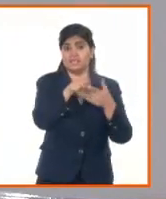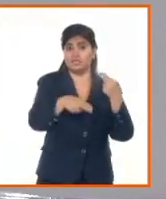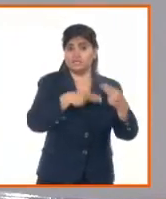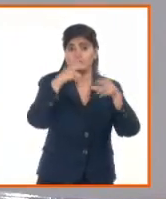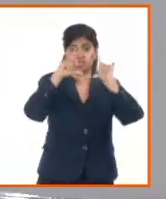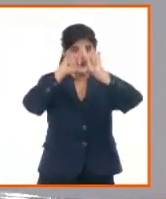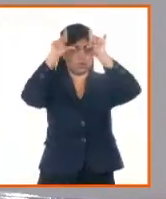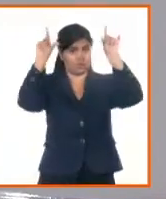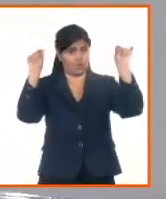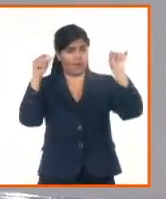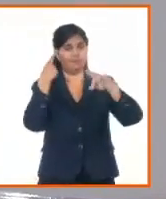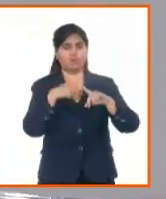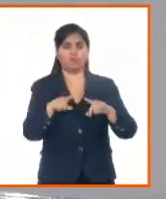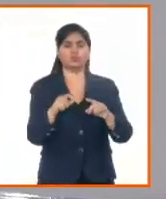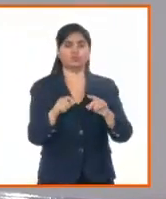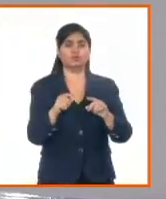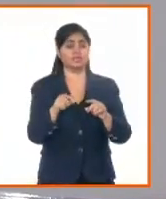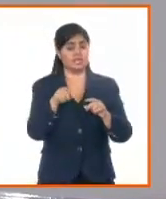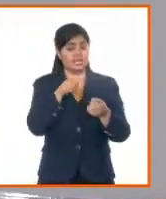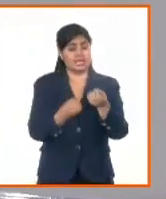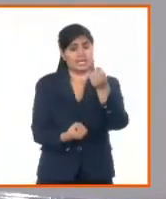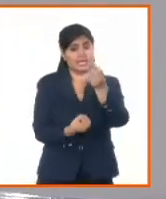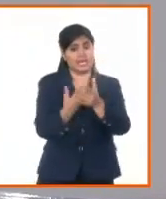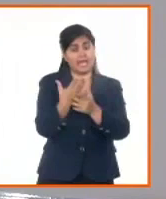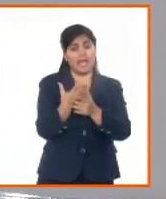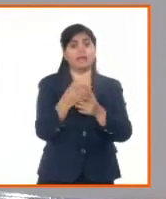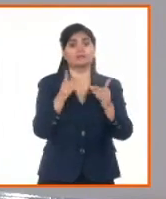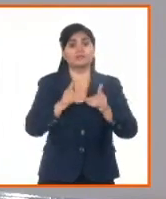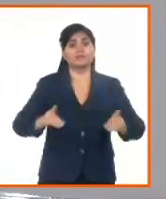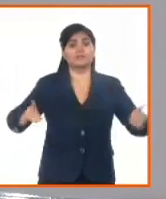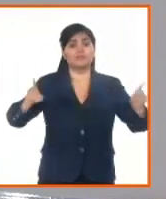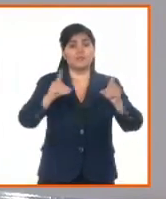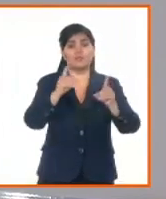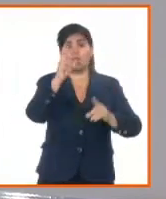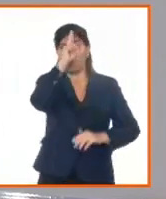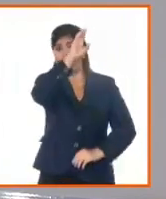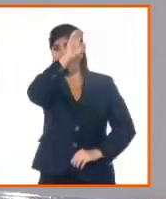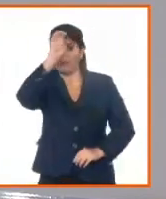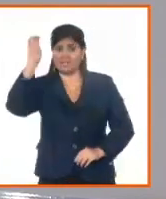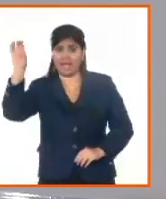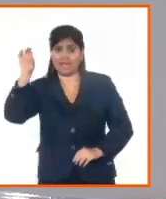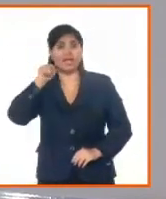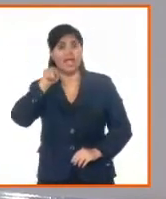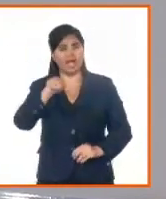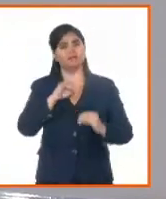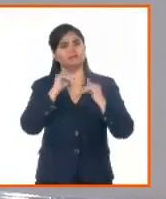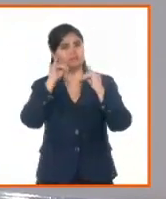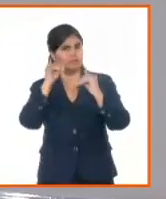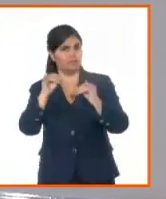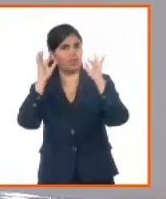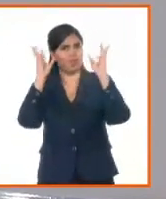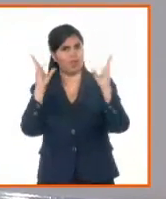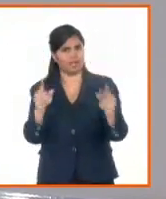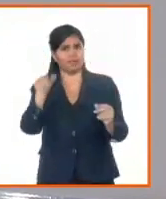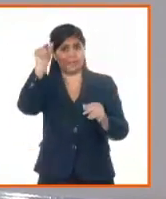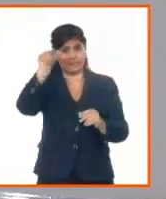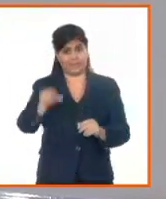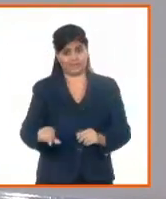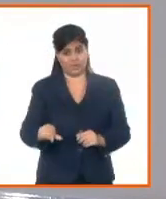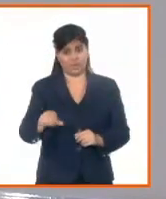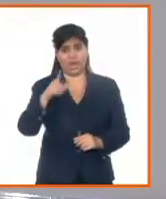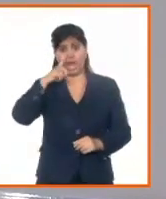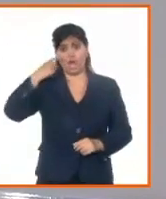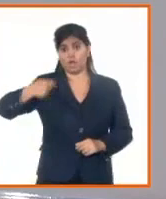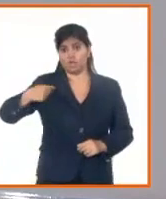creación de las oficinas en los hospitales con salas de obstetricia. Y ahí hemos logrado tener un registrador permanente con un